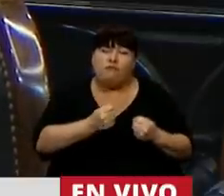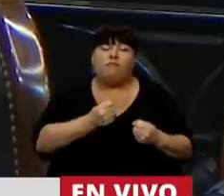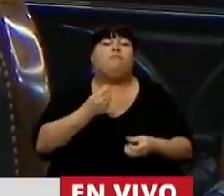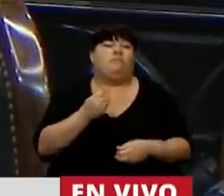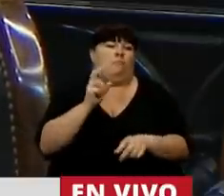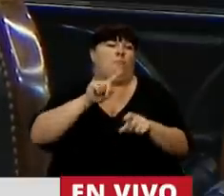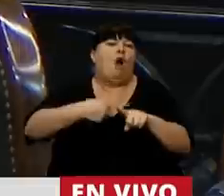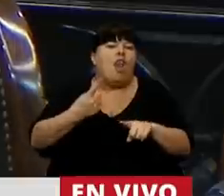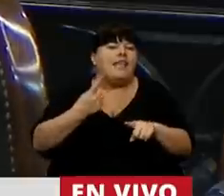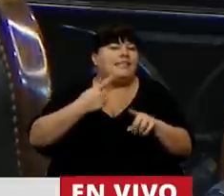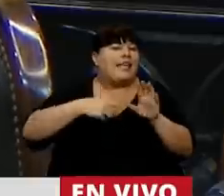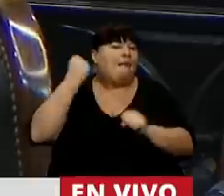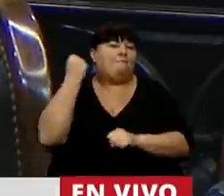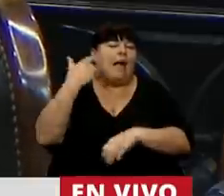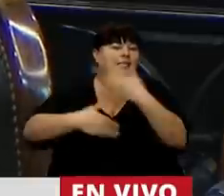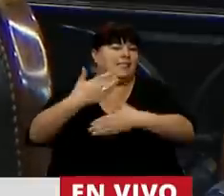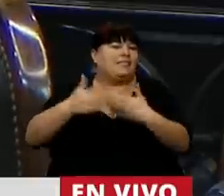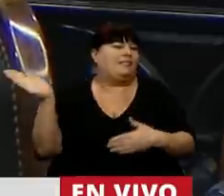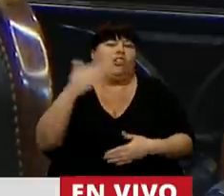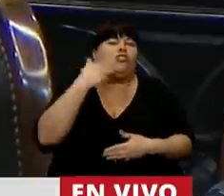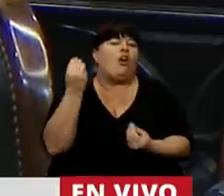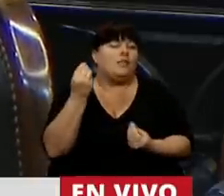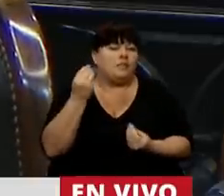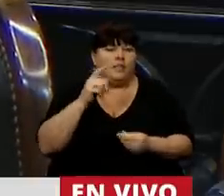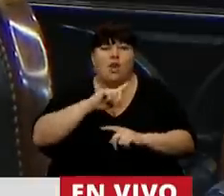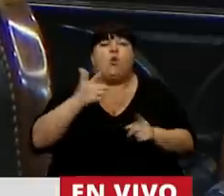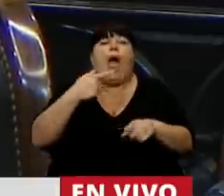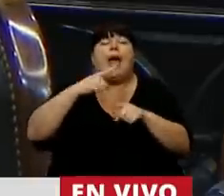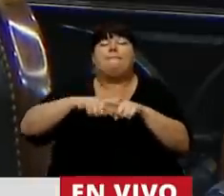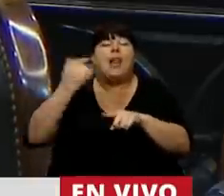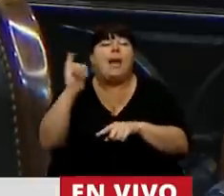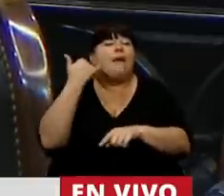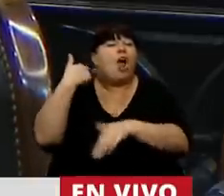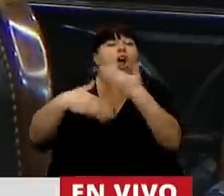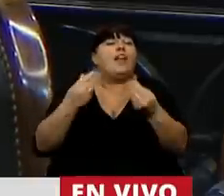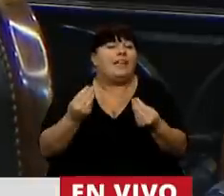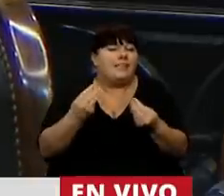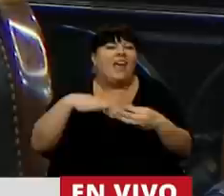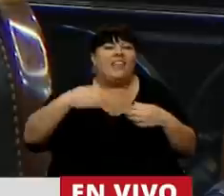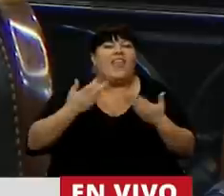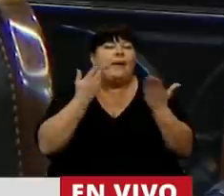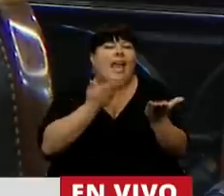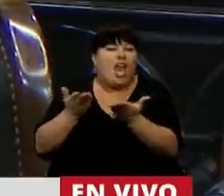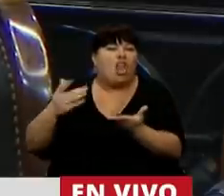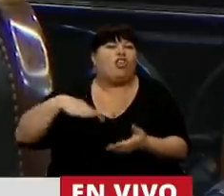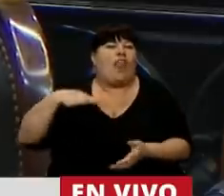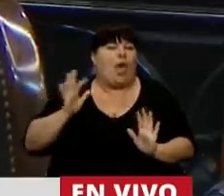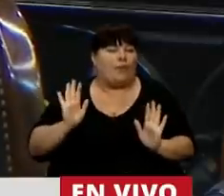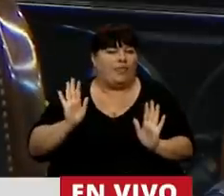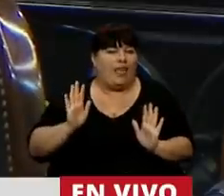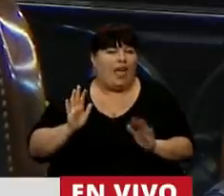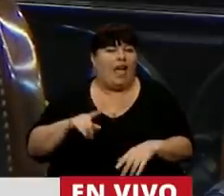la política más progresista de todas, porque no hay política más progresista que ser generoso con la vida,